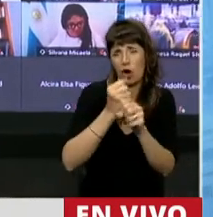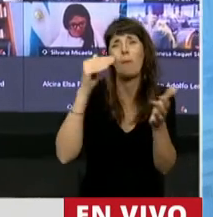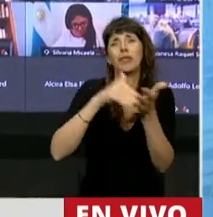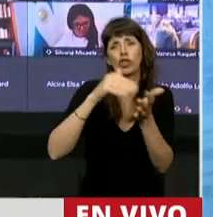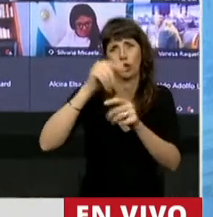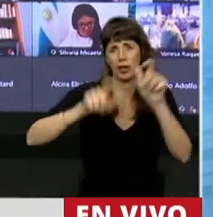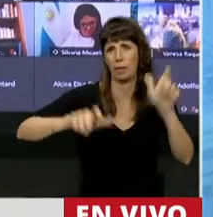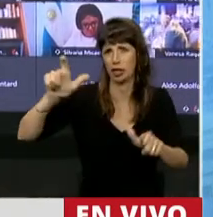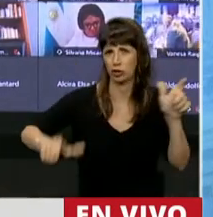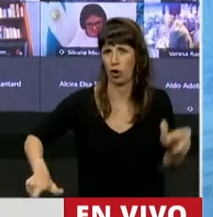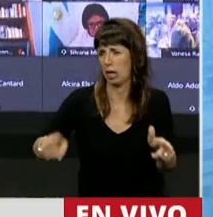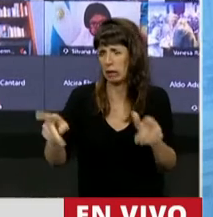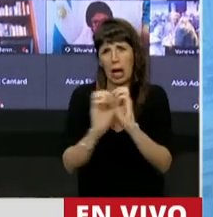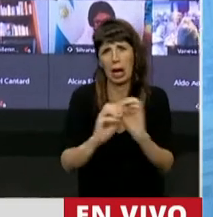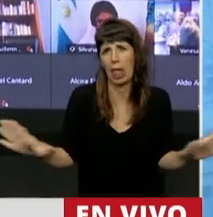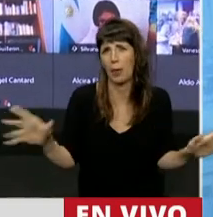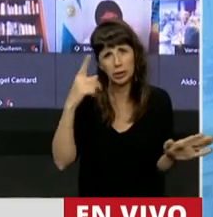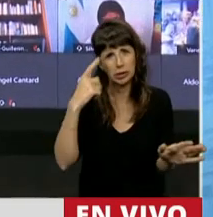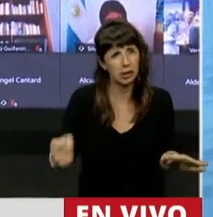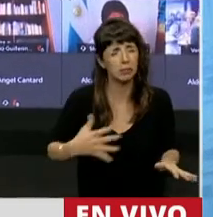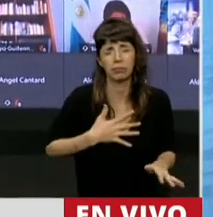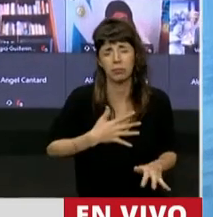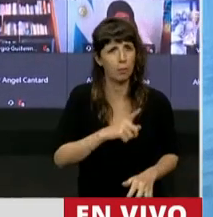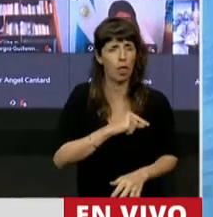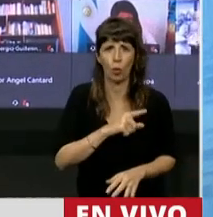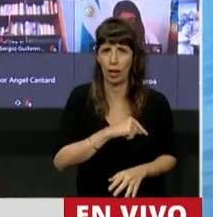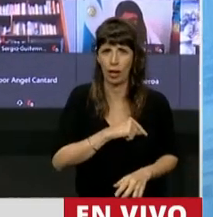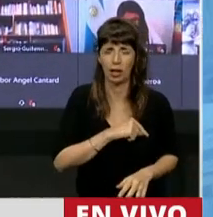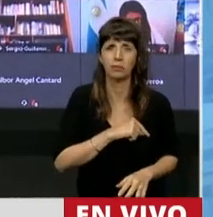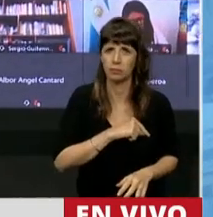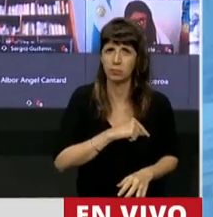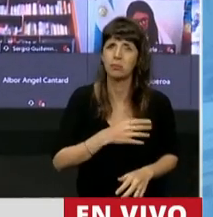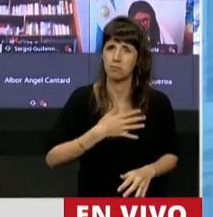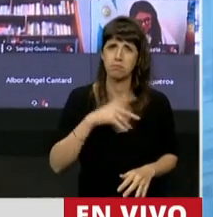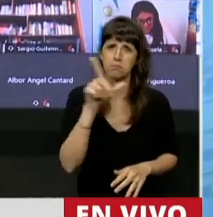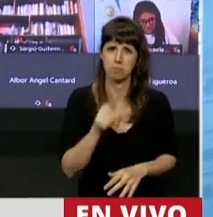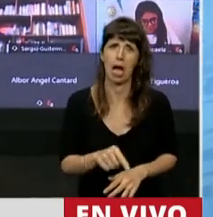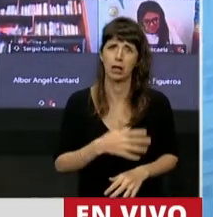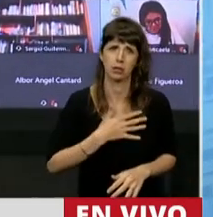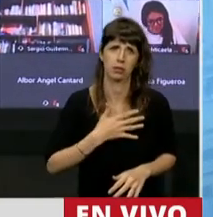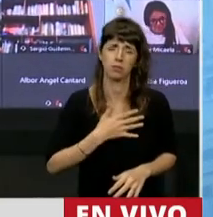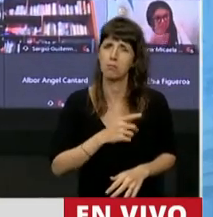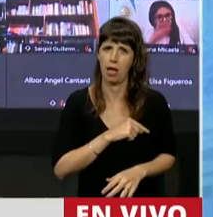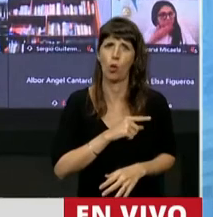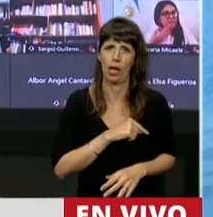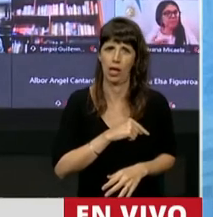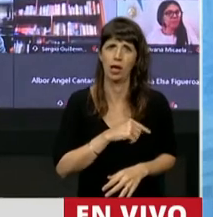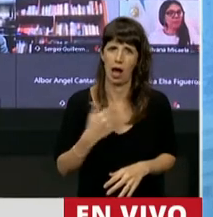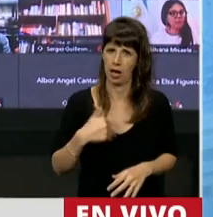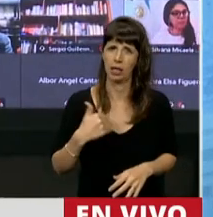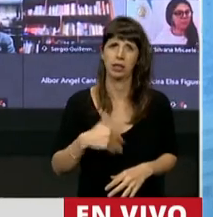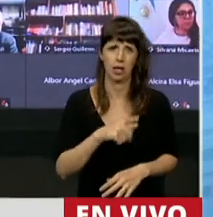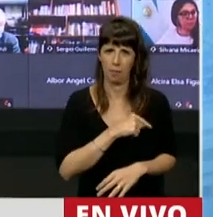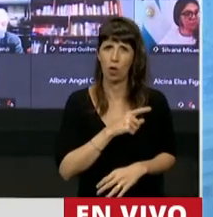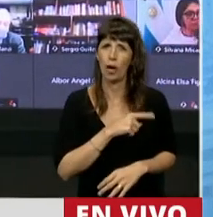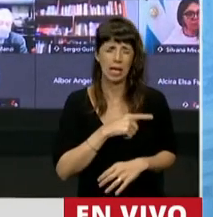y triste de toda esta situación, y lo digo con dolor en el alma, porque me duele mi país, me duele la Argentina, me duele la